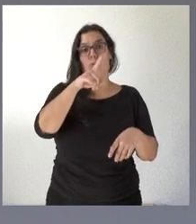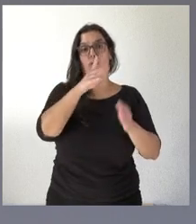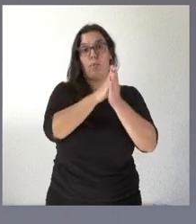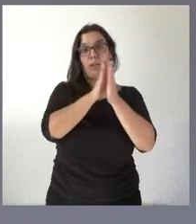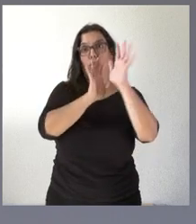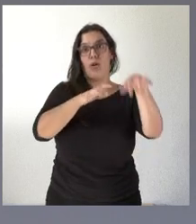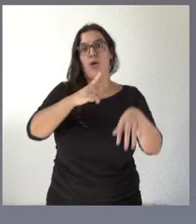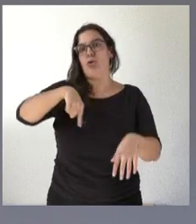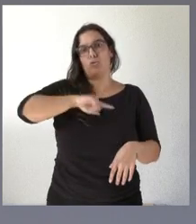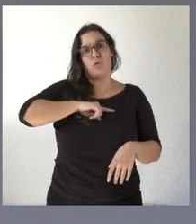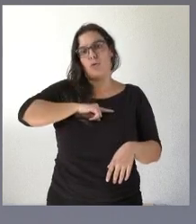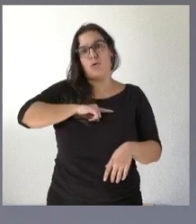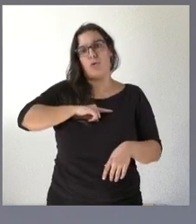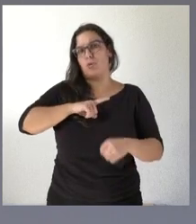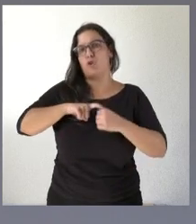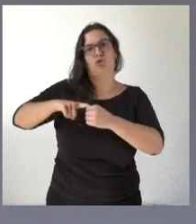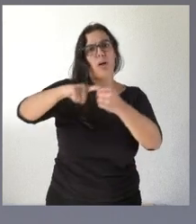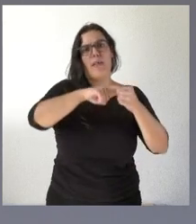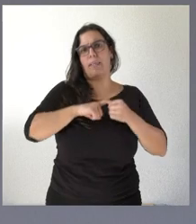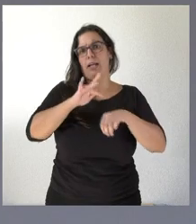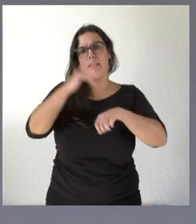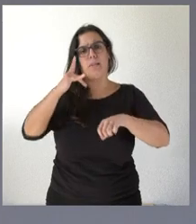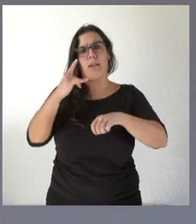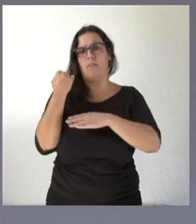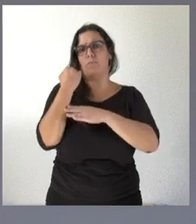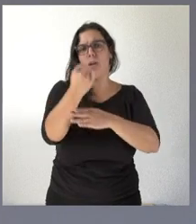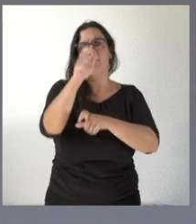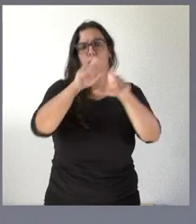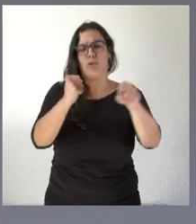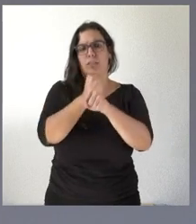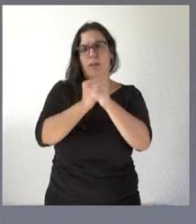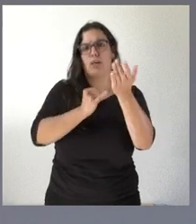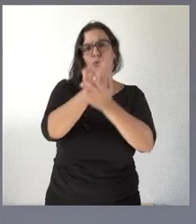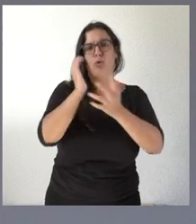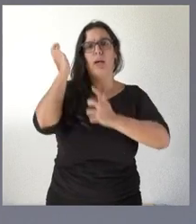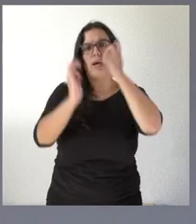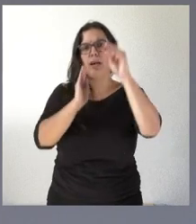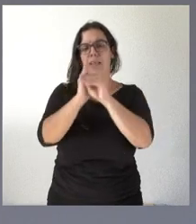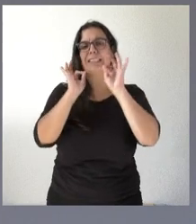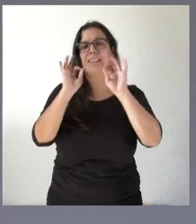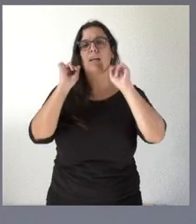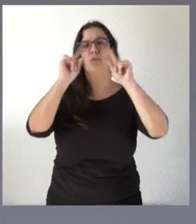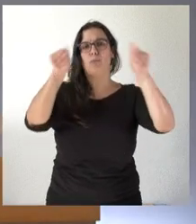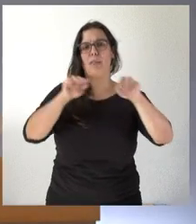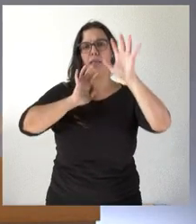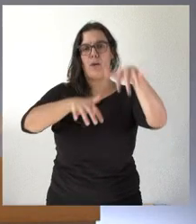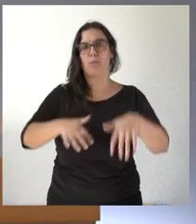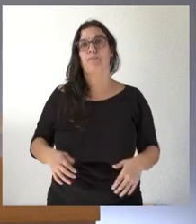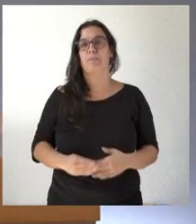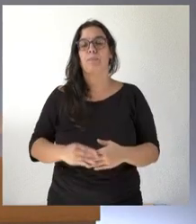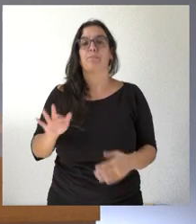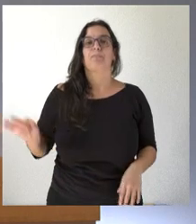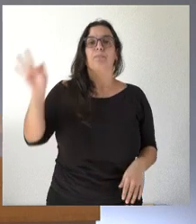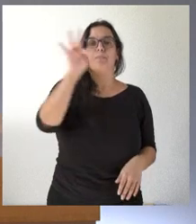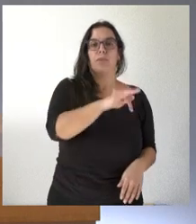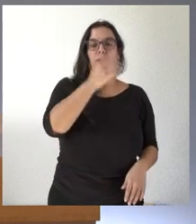no podemos sino manifestar nuestra solidaridad y sensibilidad con los agricultores y ganaderos en concreto de la provincia de León y luego he entendido